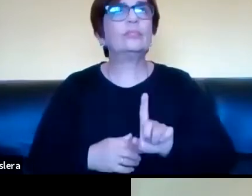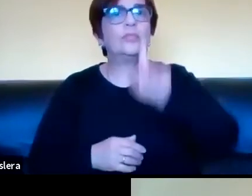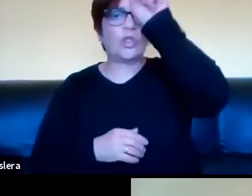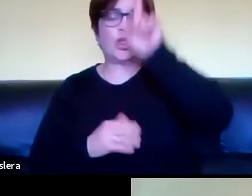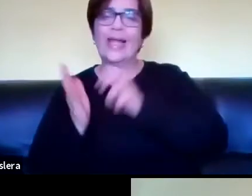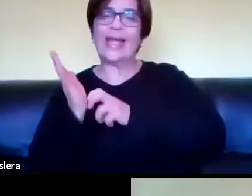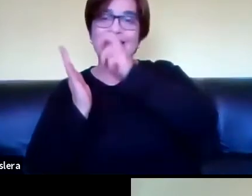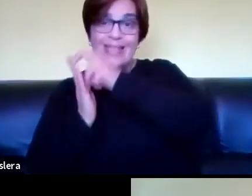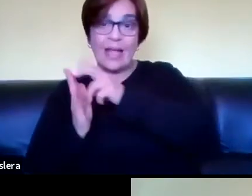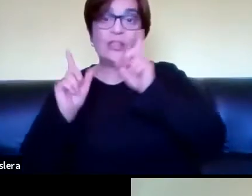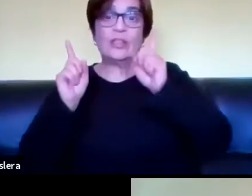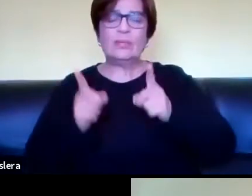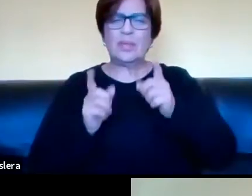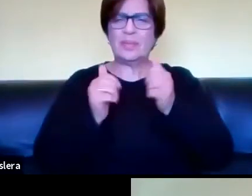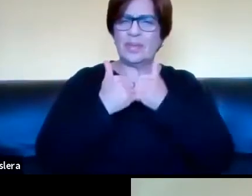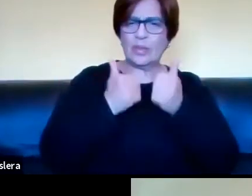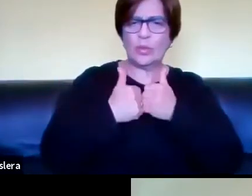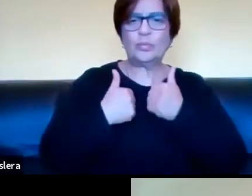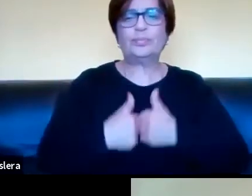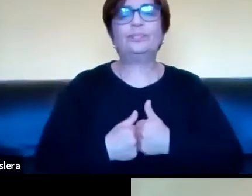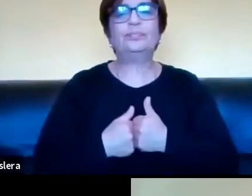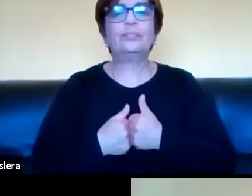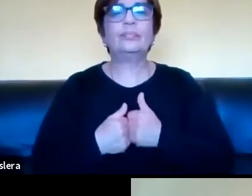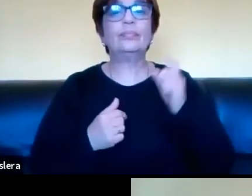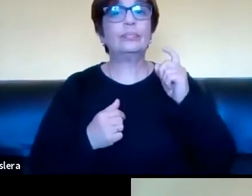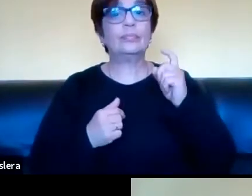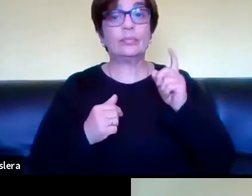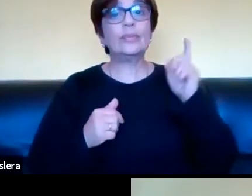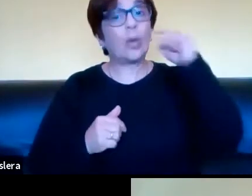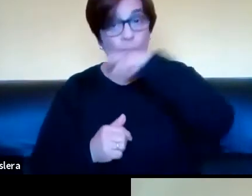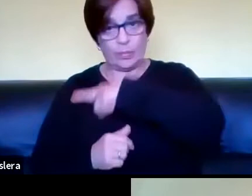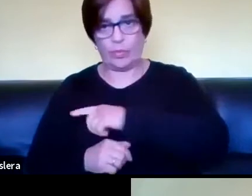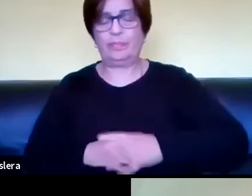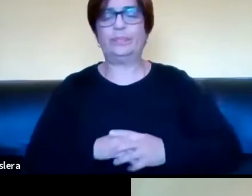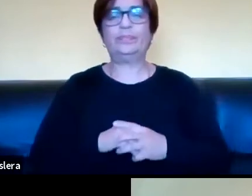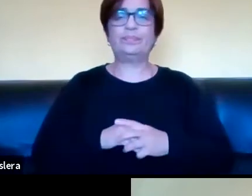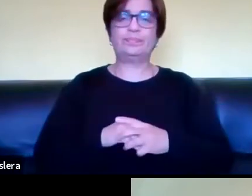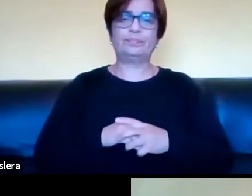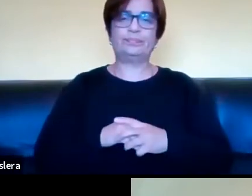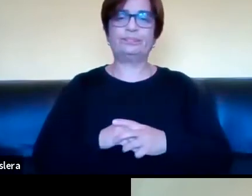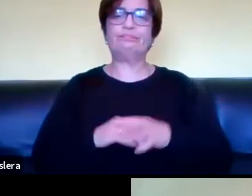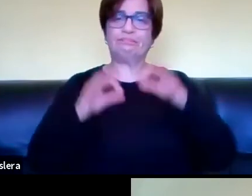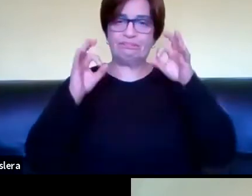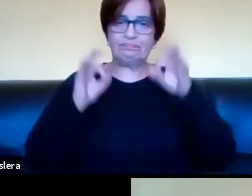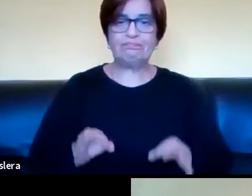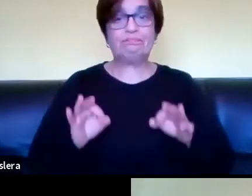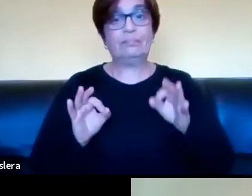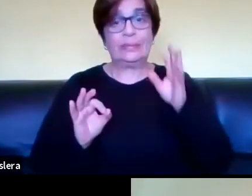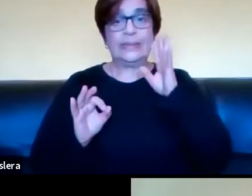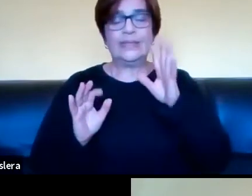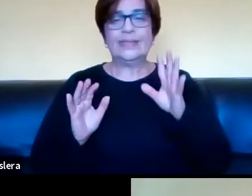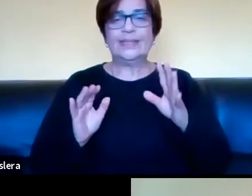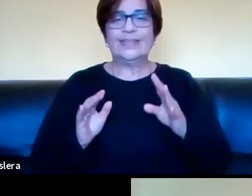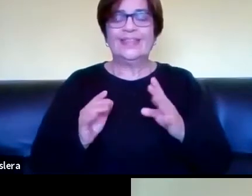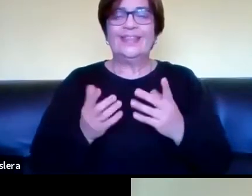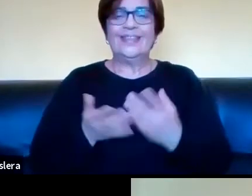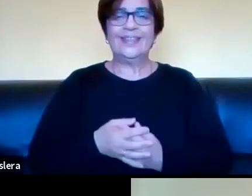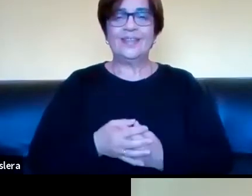En Salto, y también en Paisandú. ¿Cuárenbó? En Tacuárenbó, bien, caramba. Este,